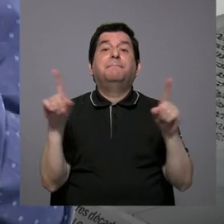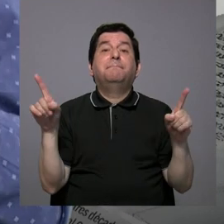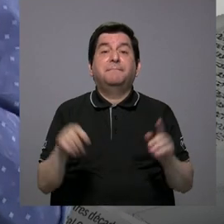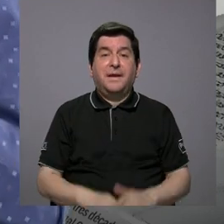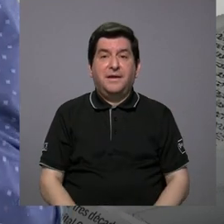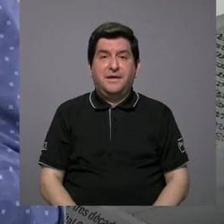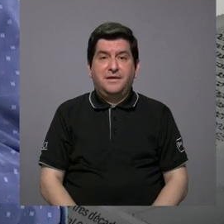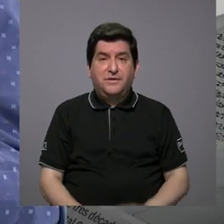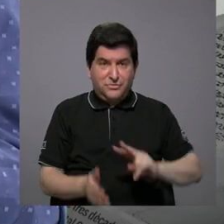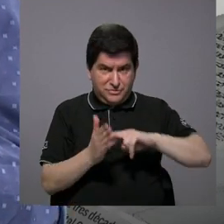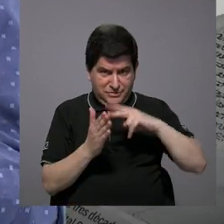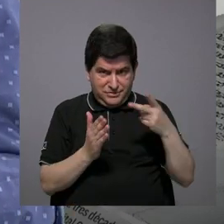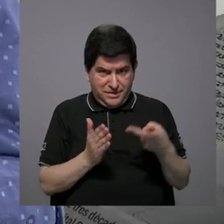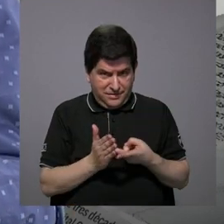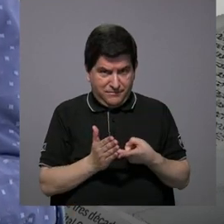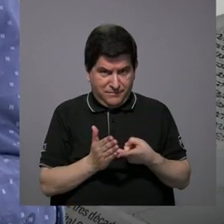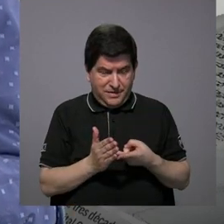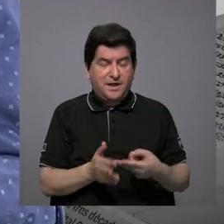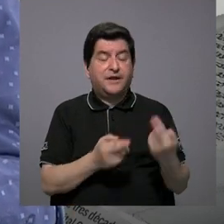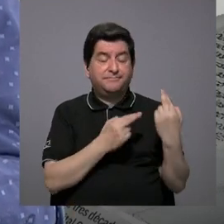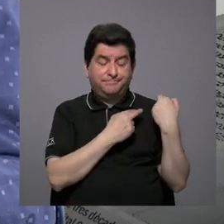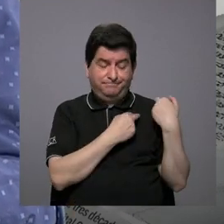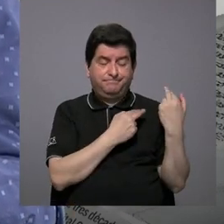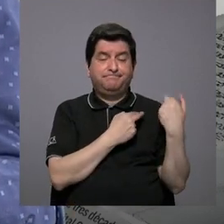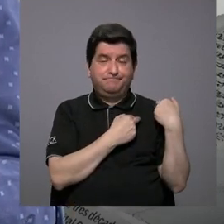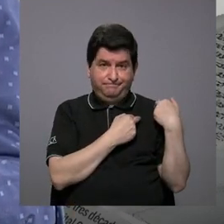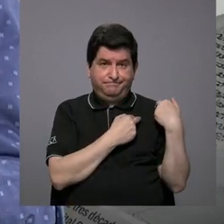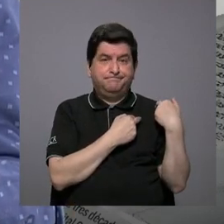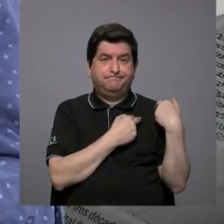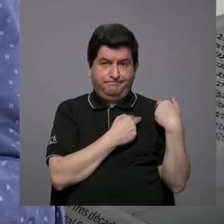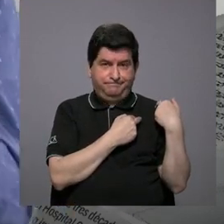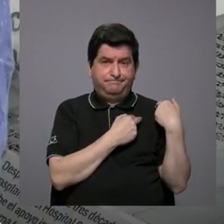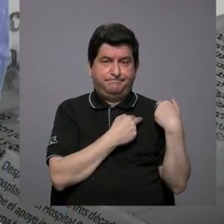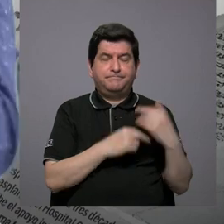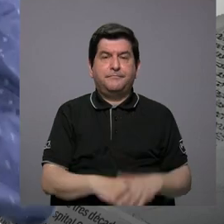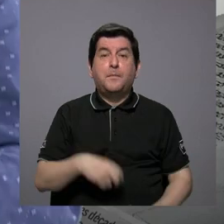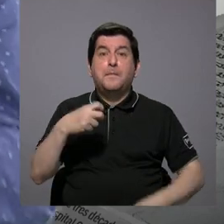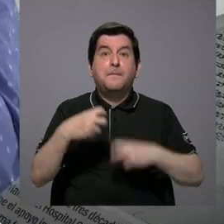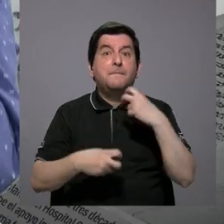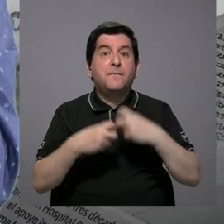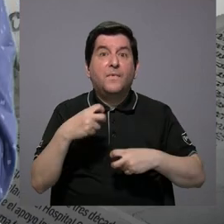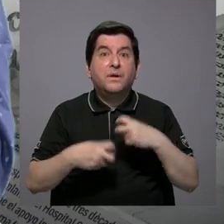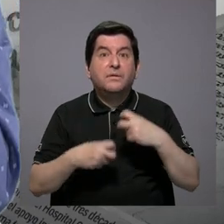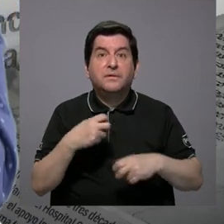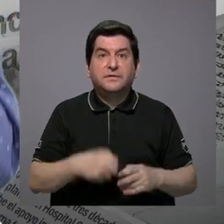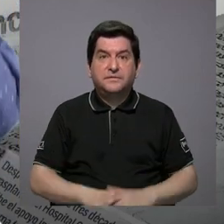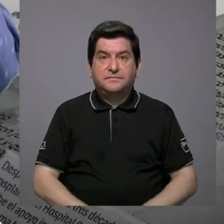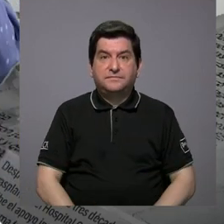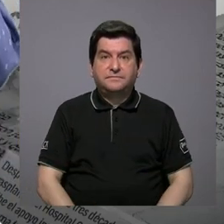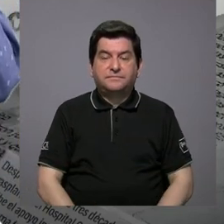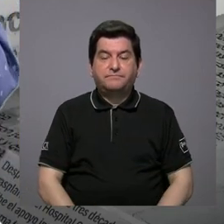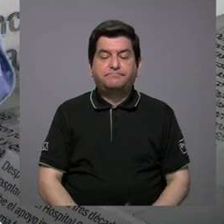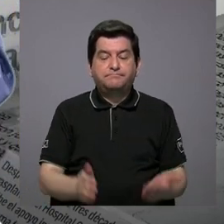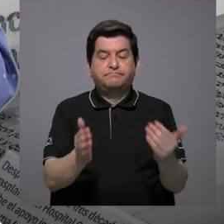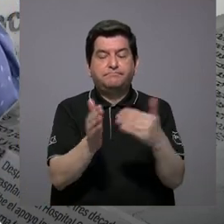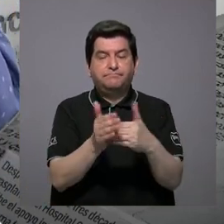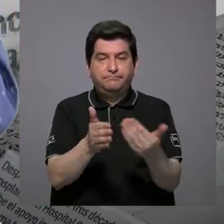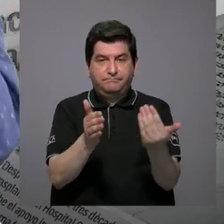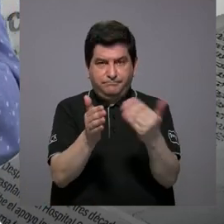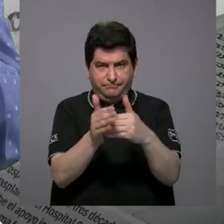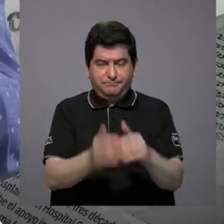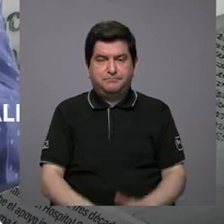ser soberano también implica responsabilidades. El problema es, nuevamente,